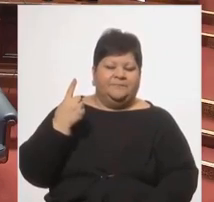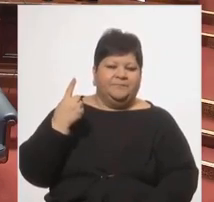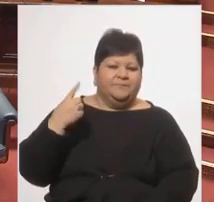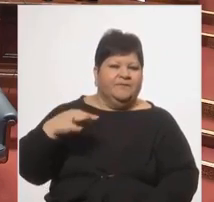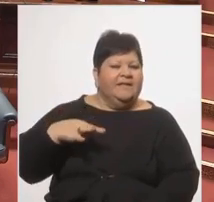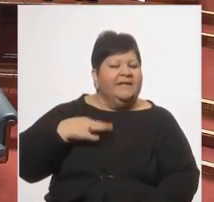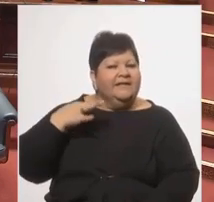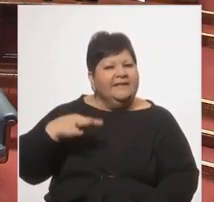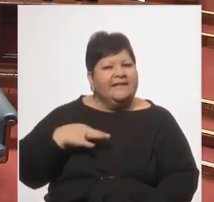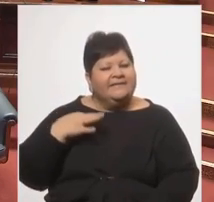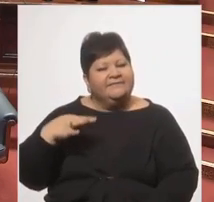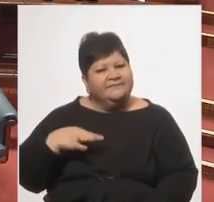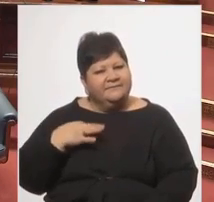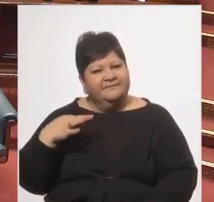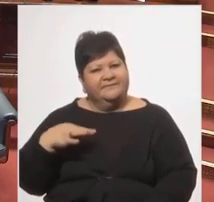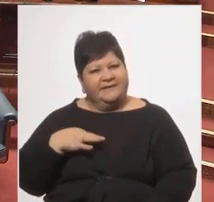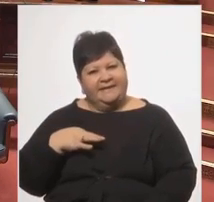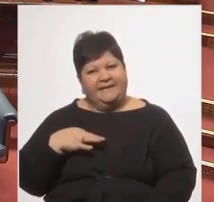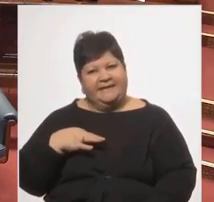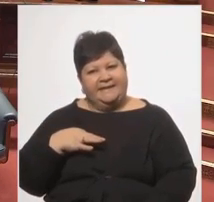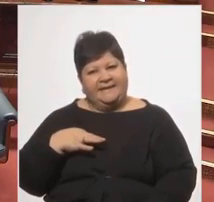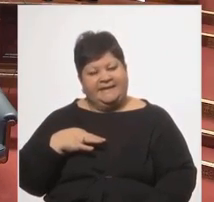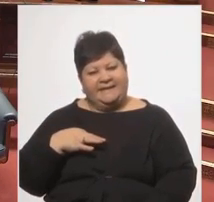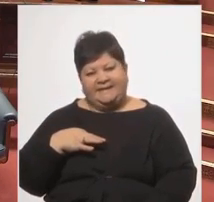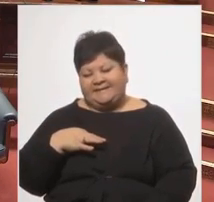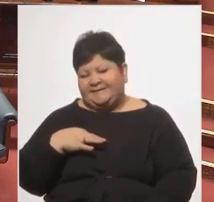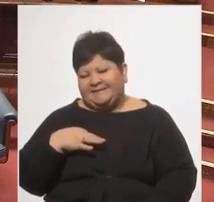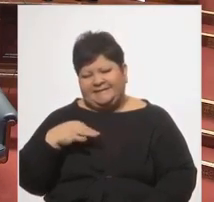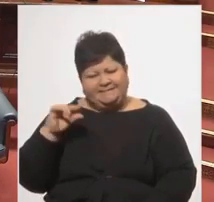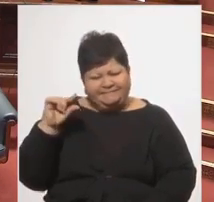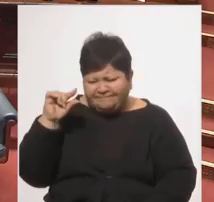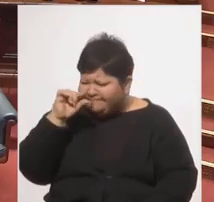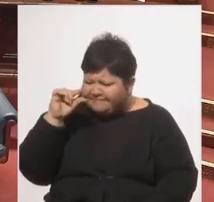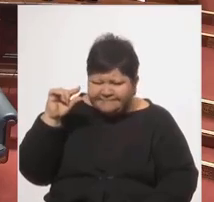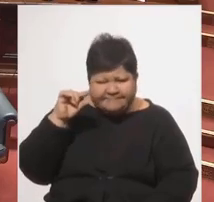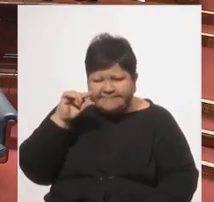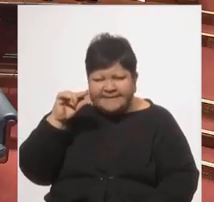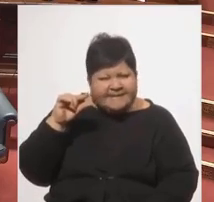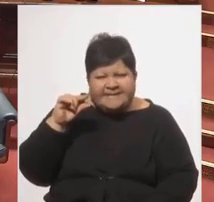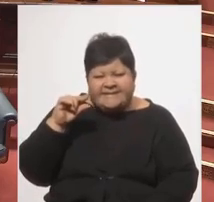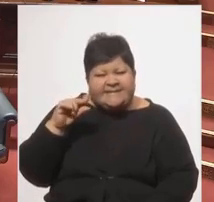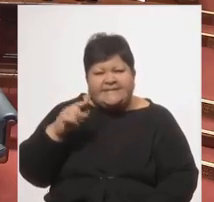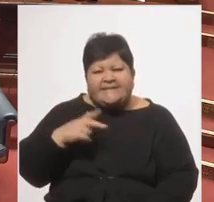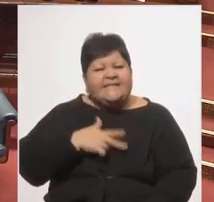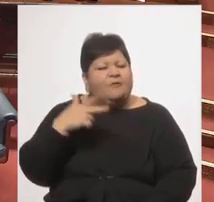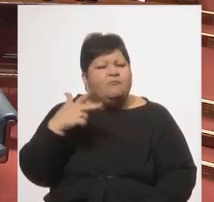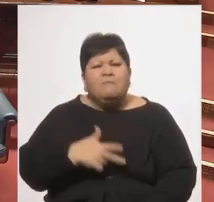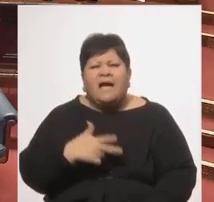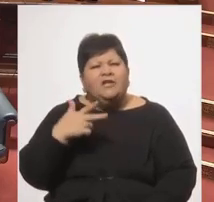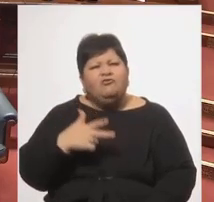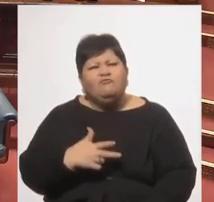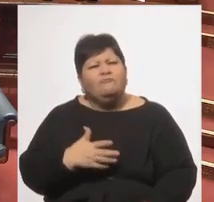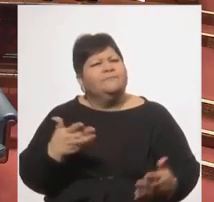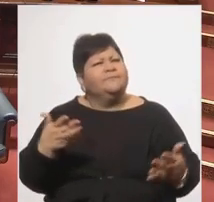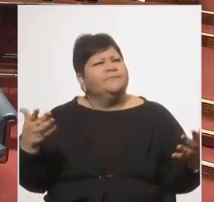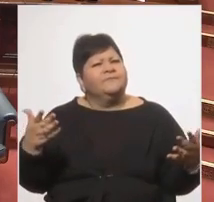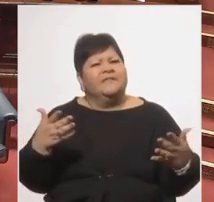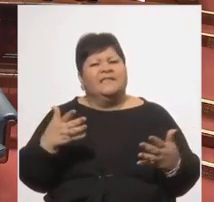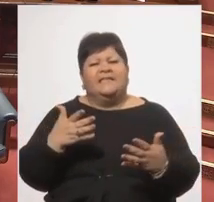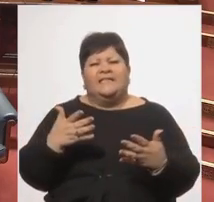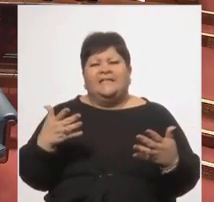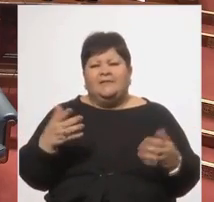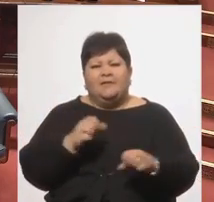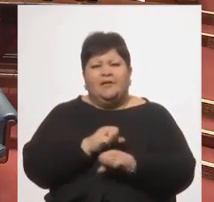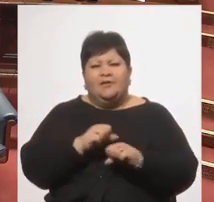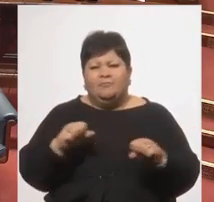la vida es un poquito así, el ser humano tiene decenas de miles de años de que se logró parar sobre